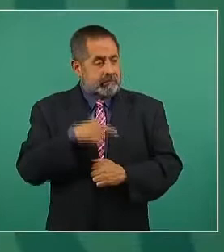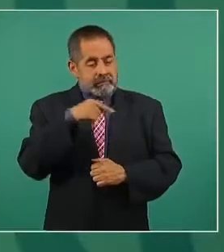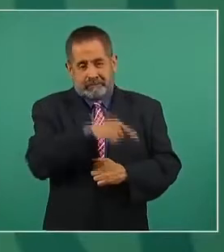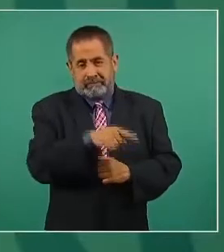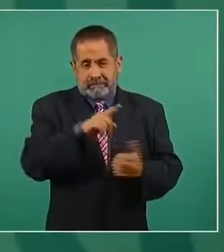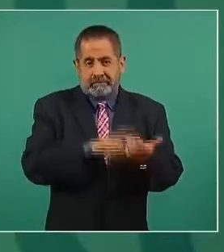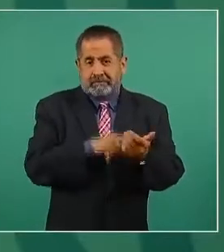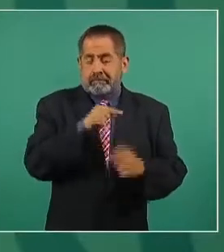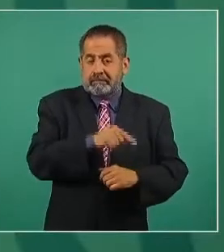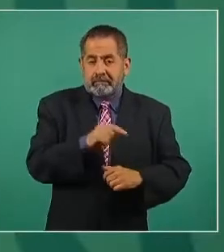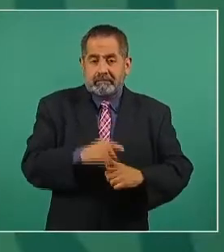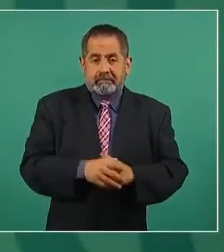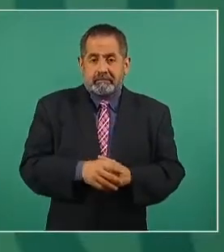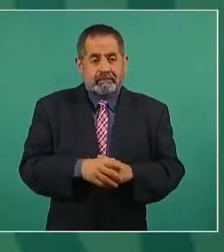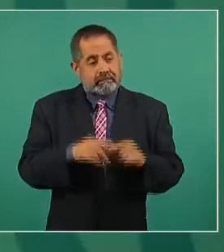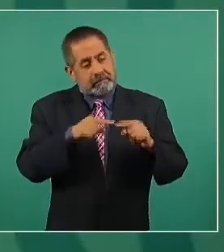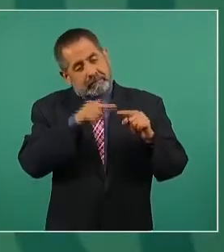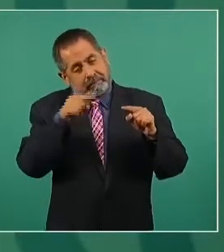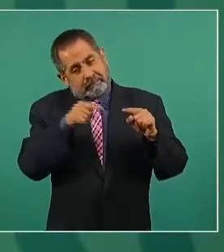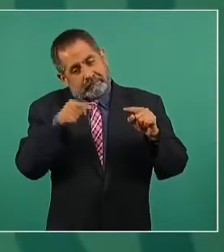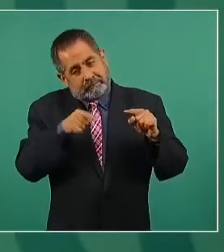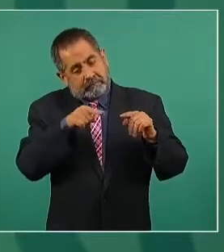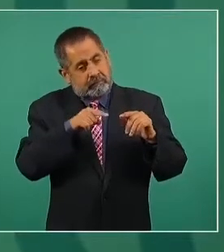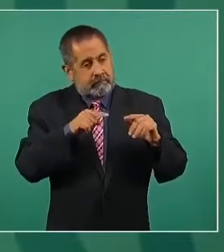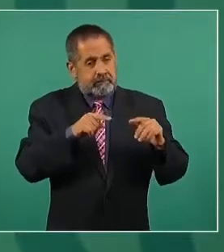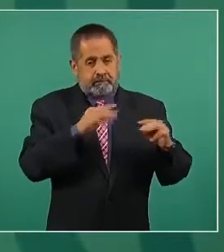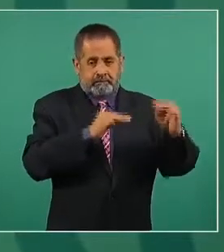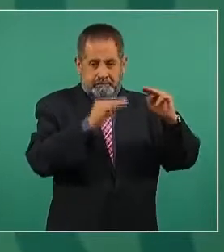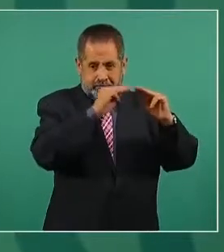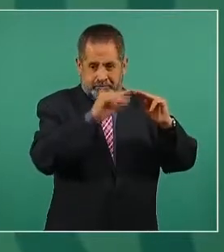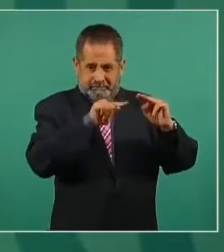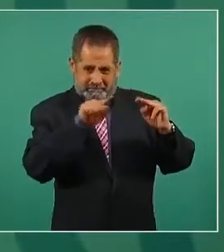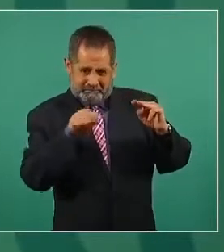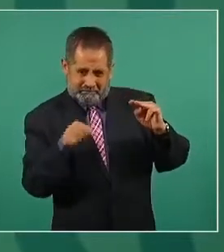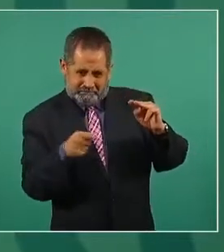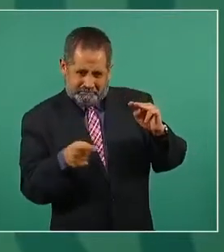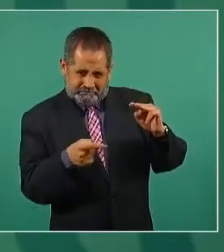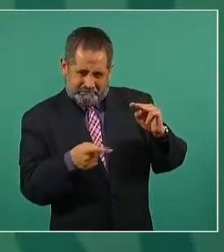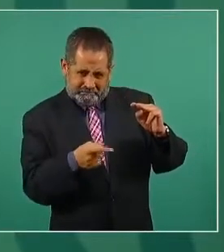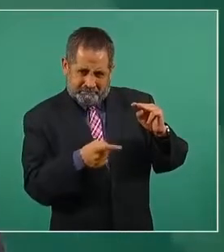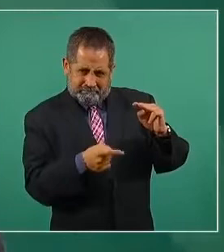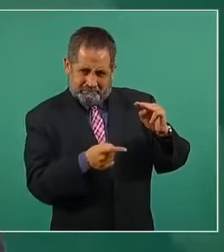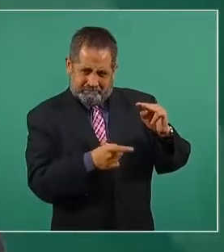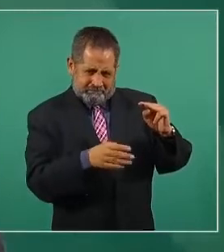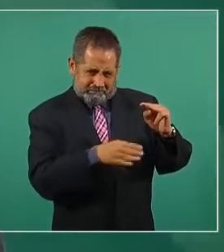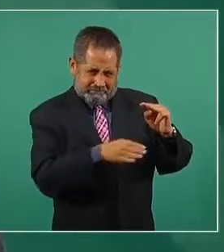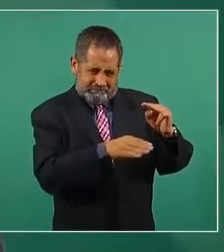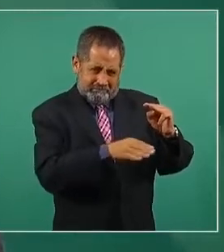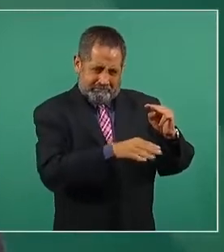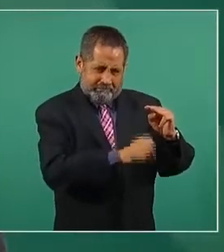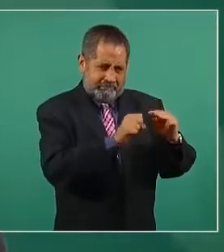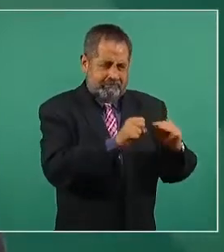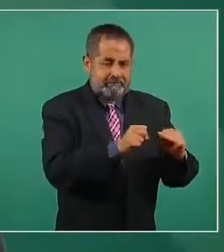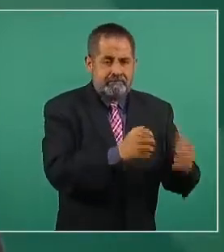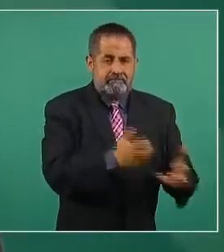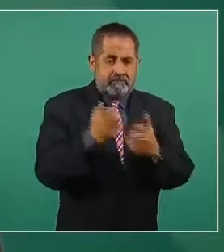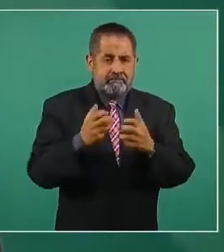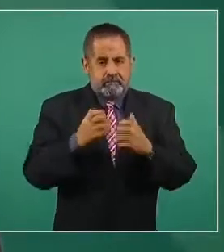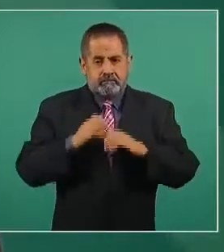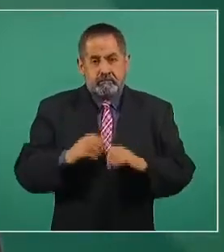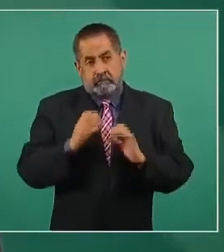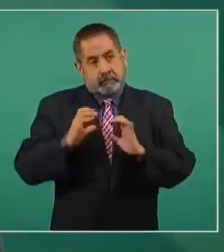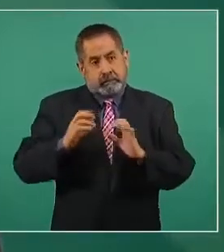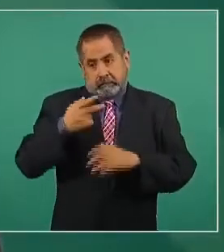túneles y se tiene que cuidar la situación también de